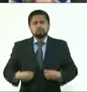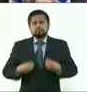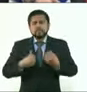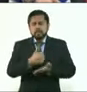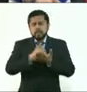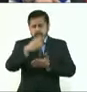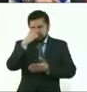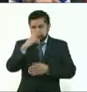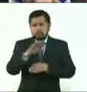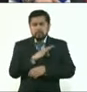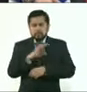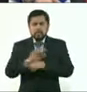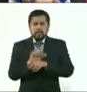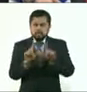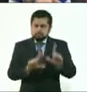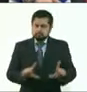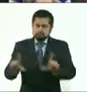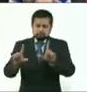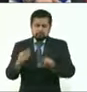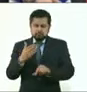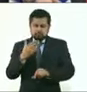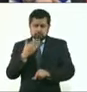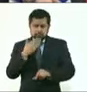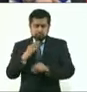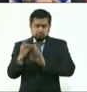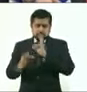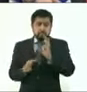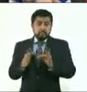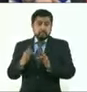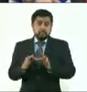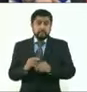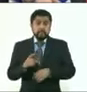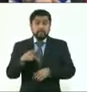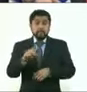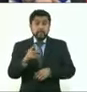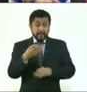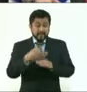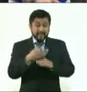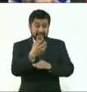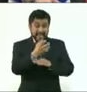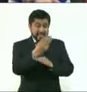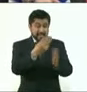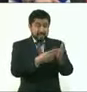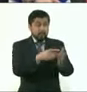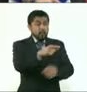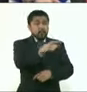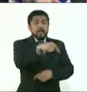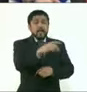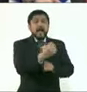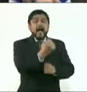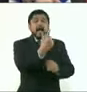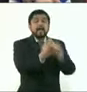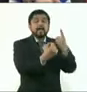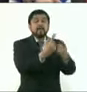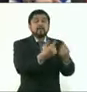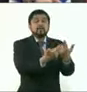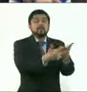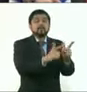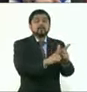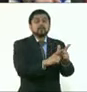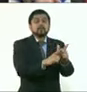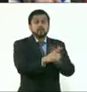Ciudad de México. Y este tema es particularmente para un sector que esté evadiendo el pago de la tenencia y que son